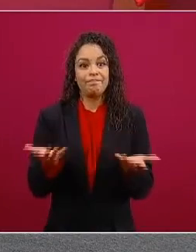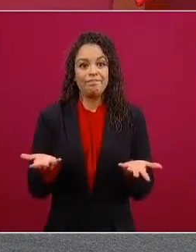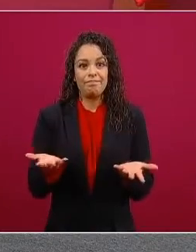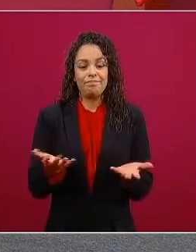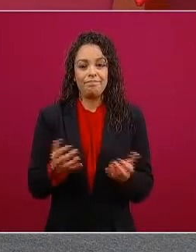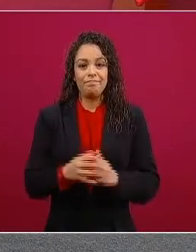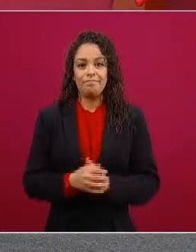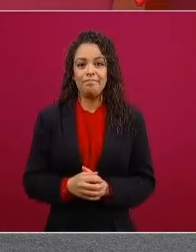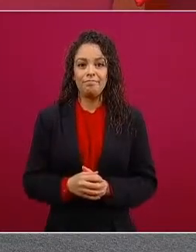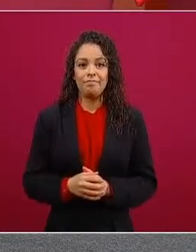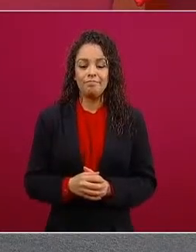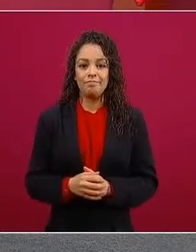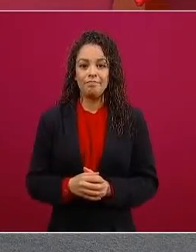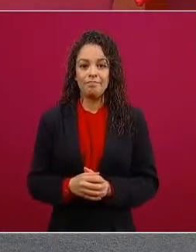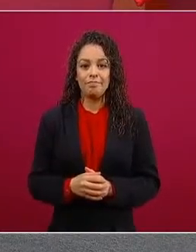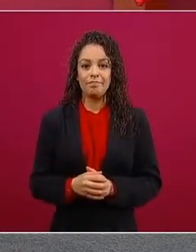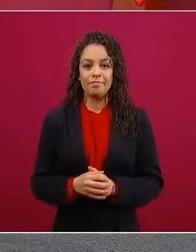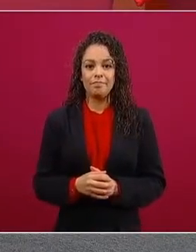entonces